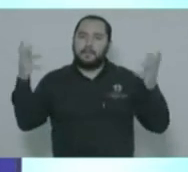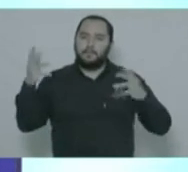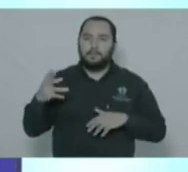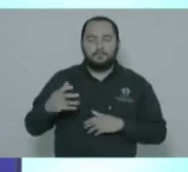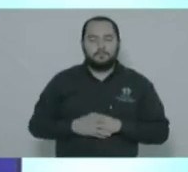una de ellas.